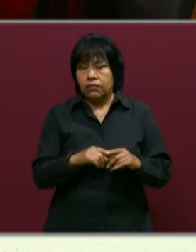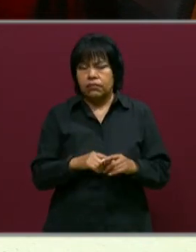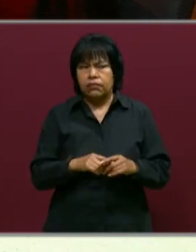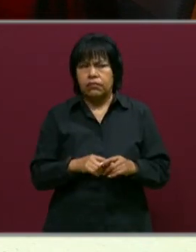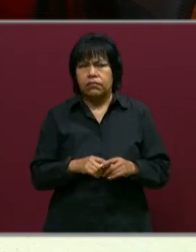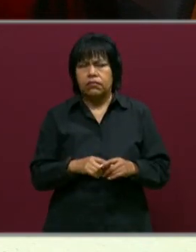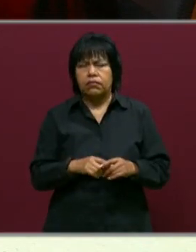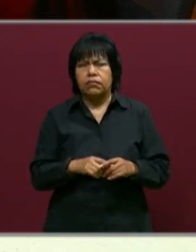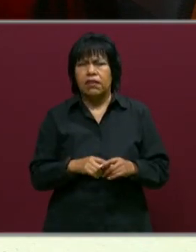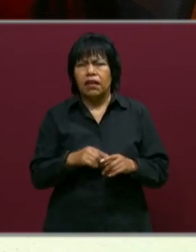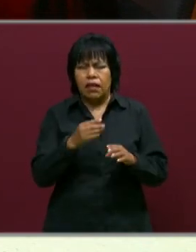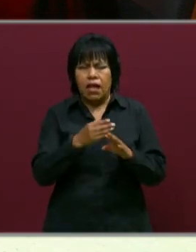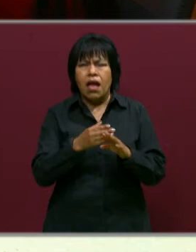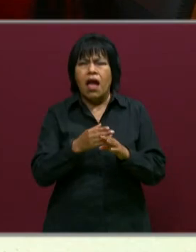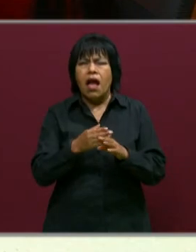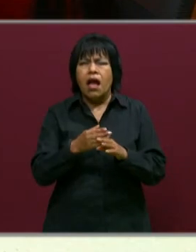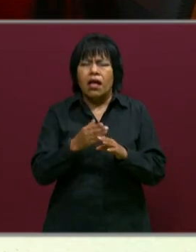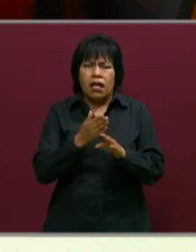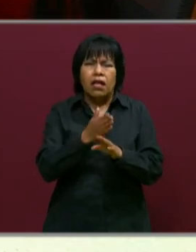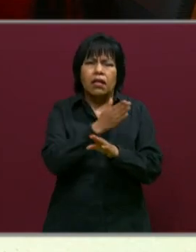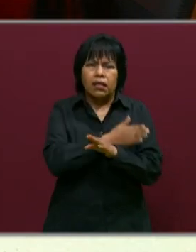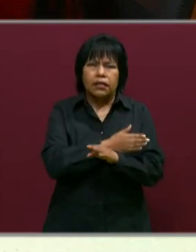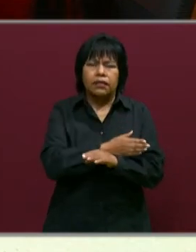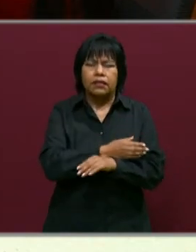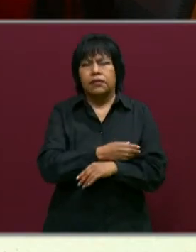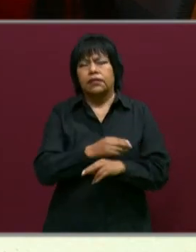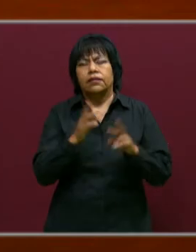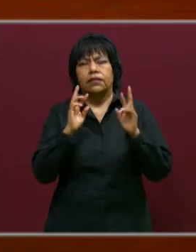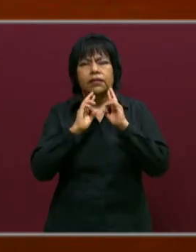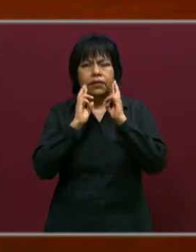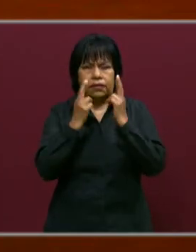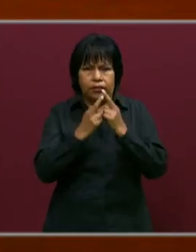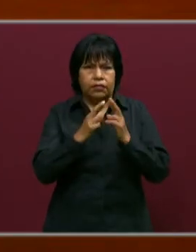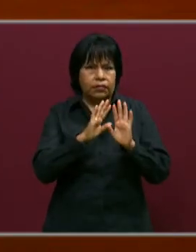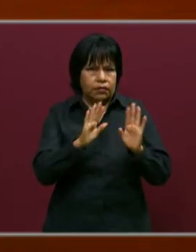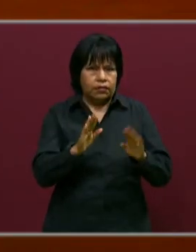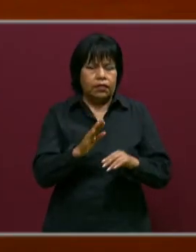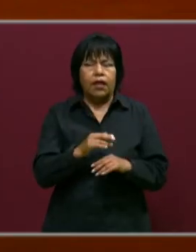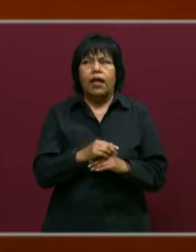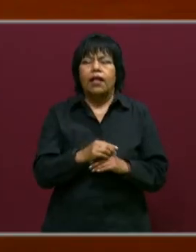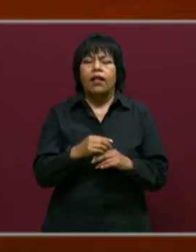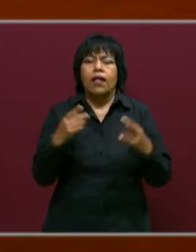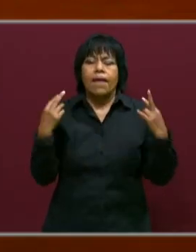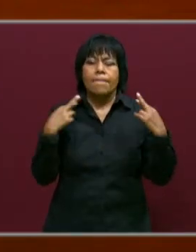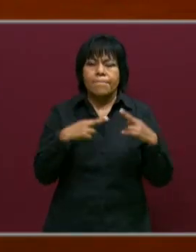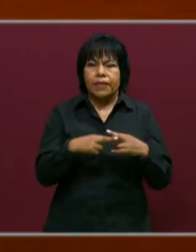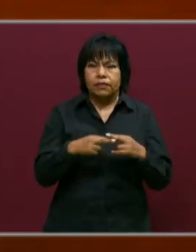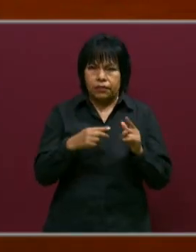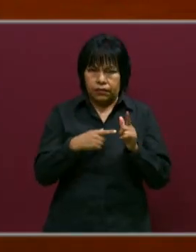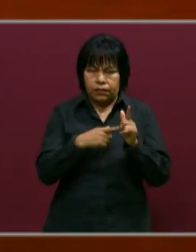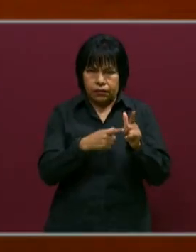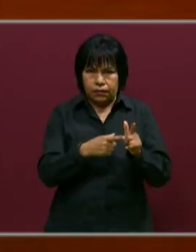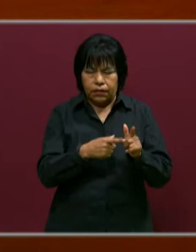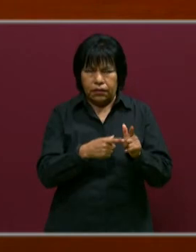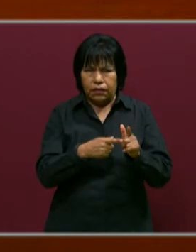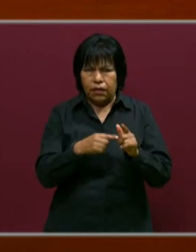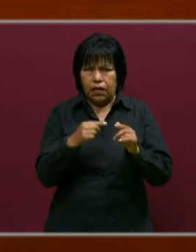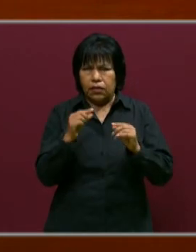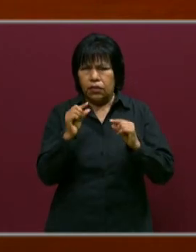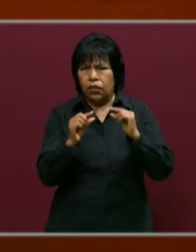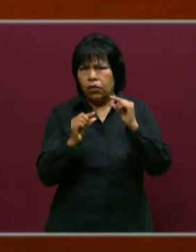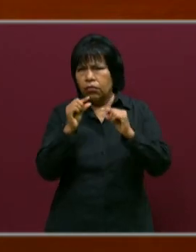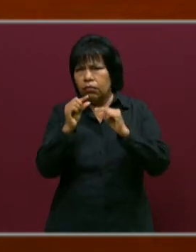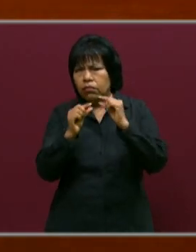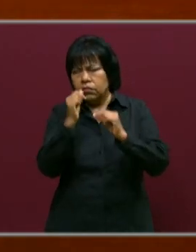sesiones anteriores del Consejo de Por Sí se les ha venido pidiendo a todos los maestros que se lleve un seguimiento de los avances que han